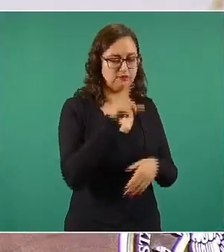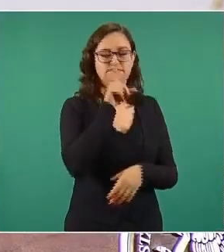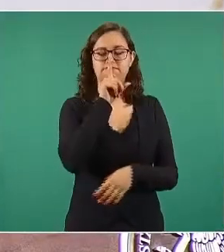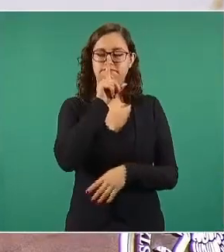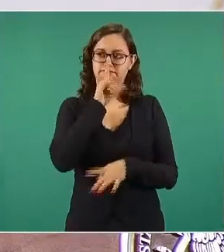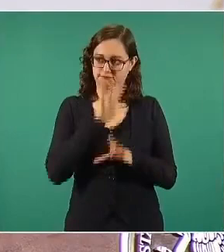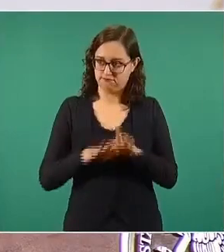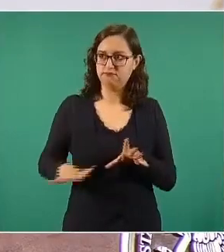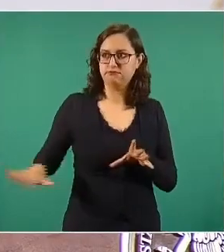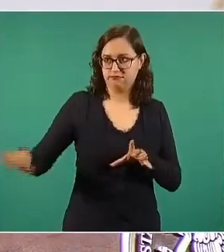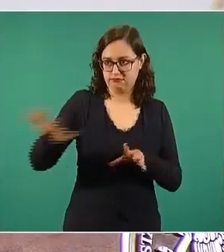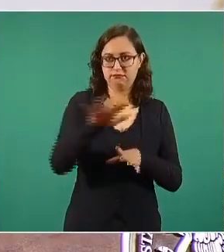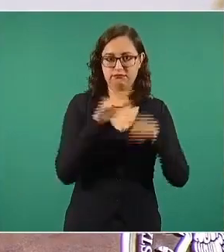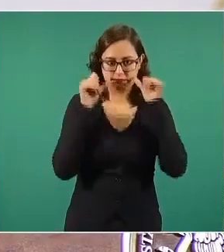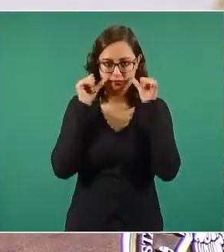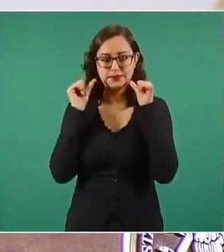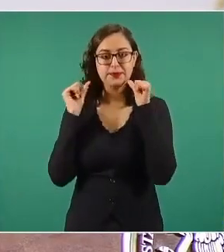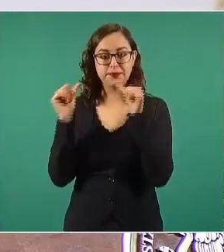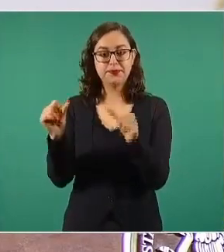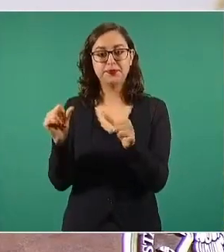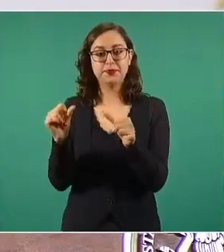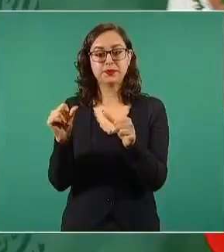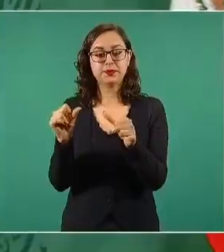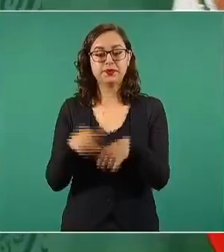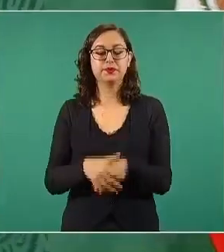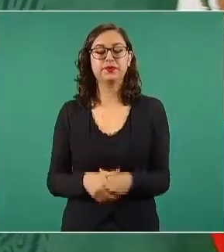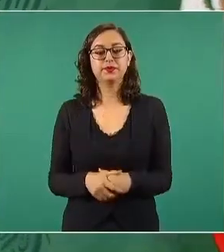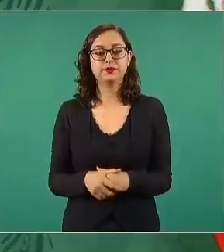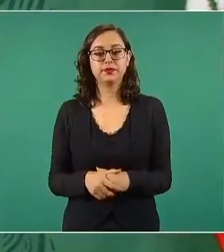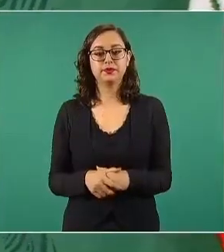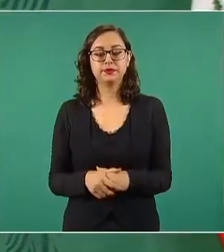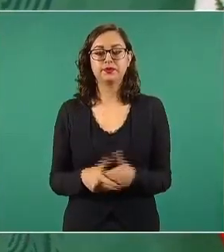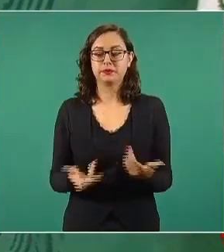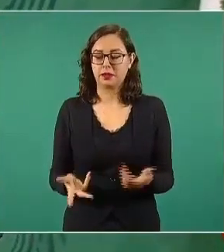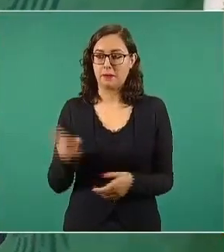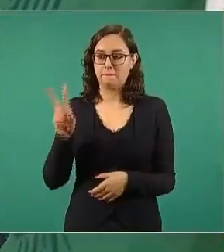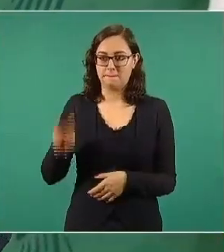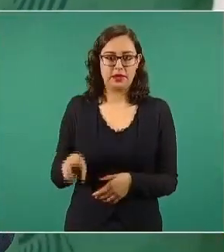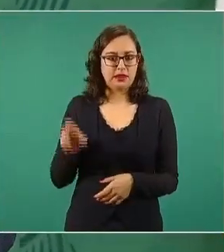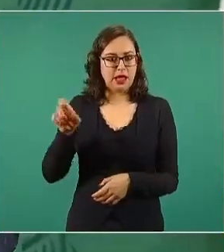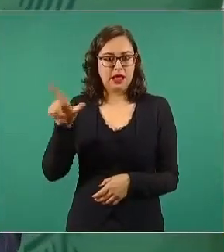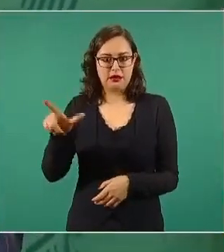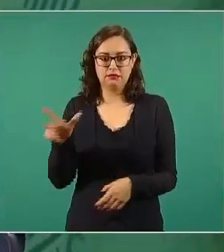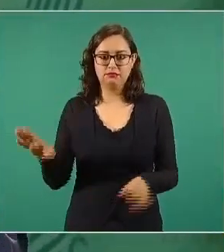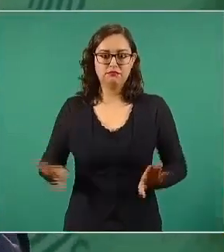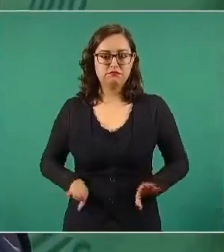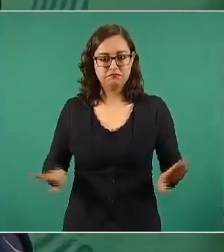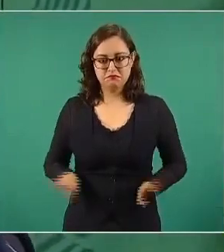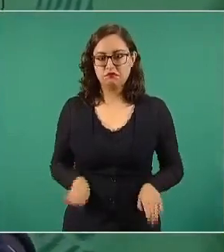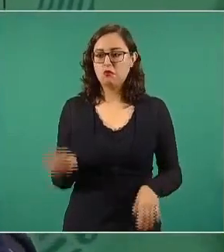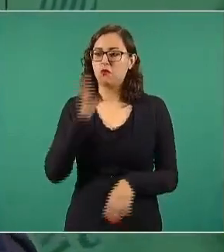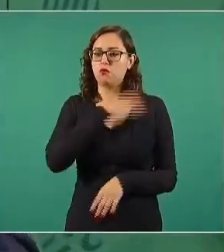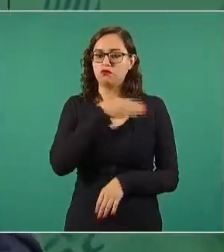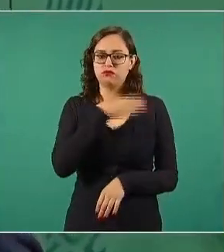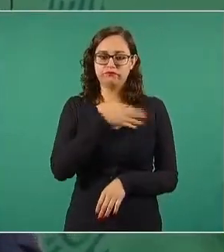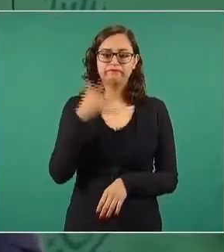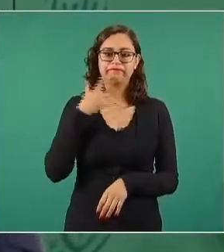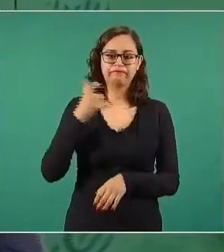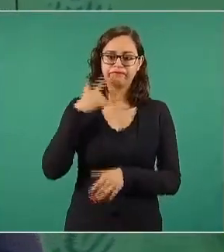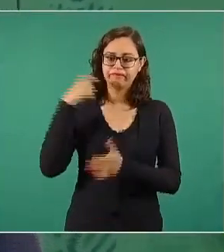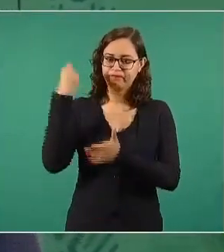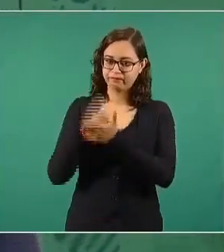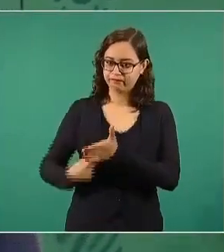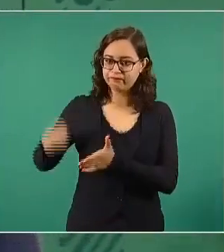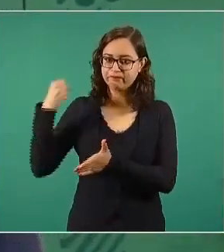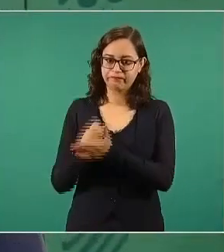es un hombre que lucha por la justicia, que tiene buenos sentimientos, eso ayuda